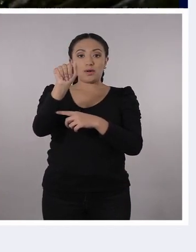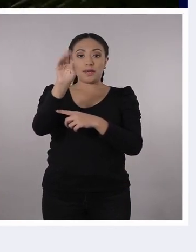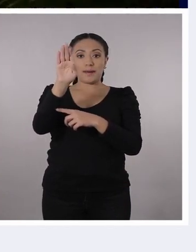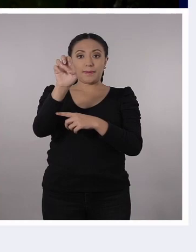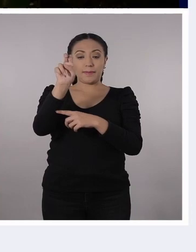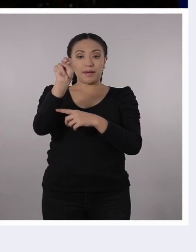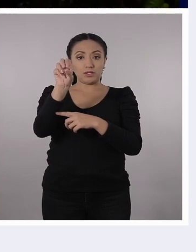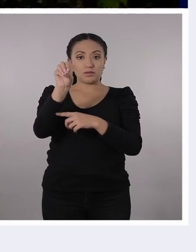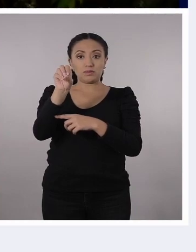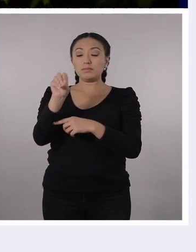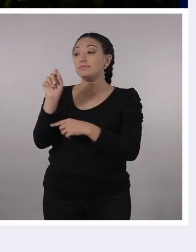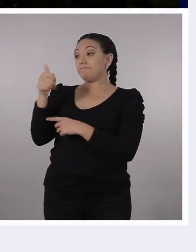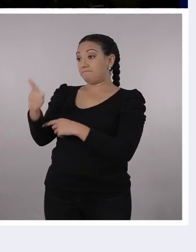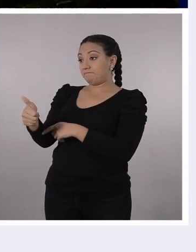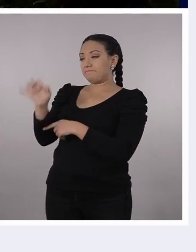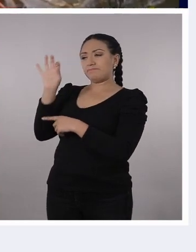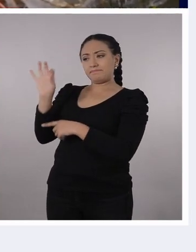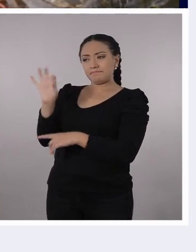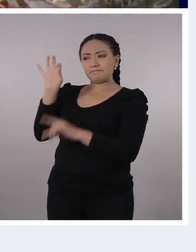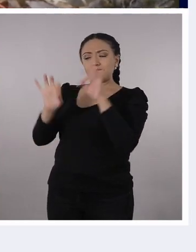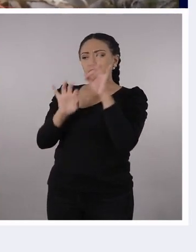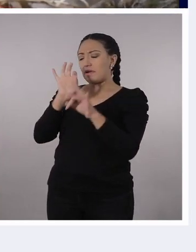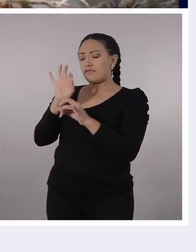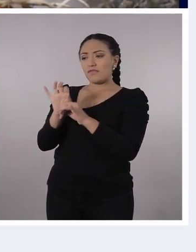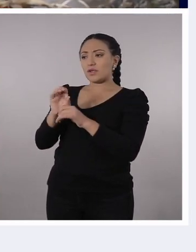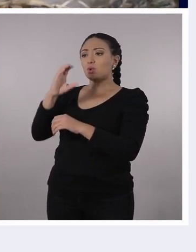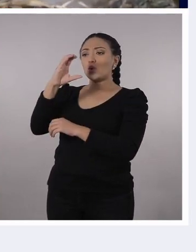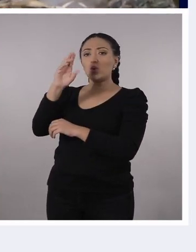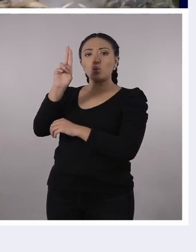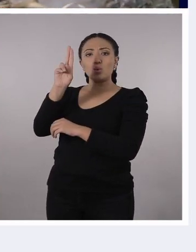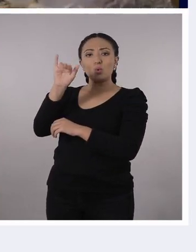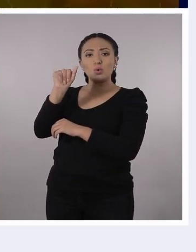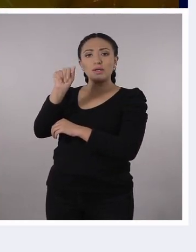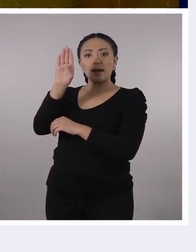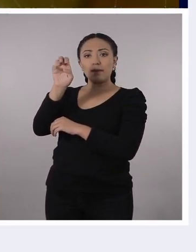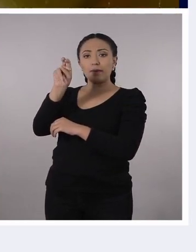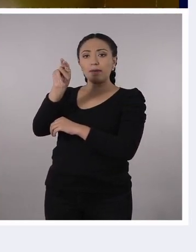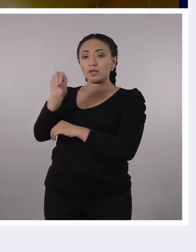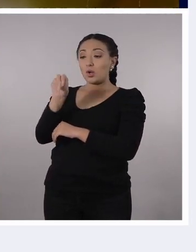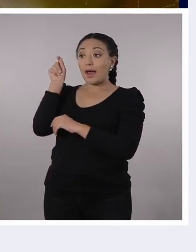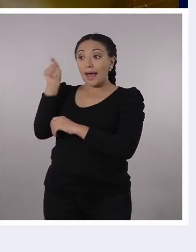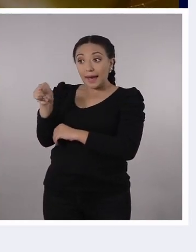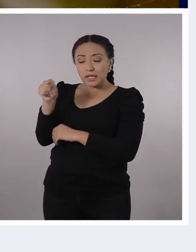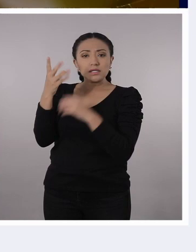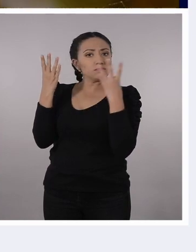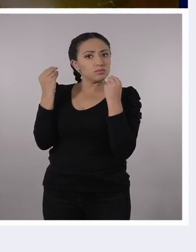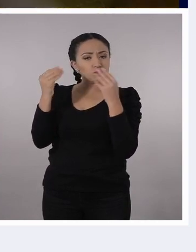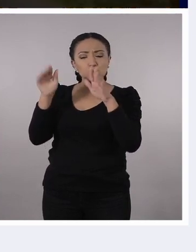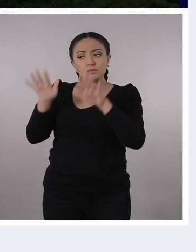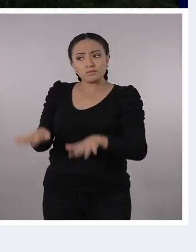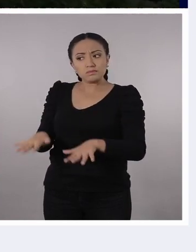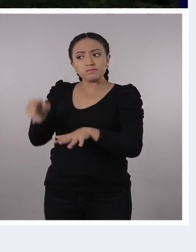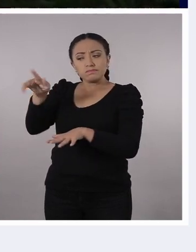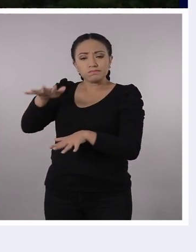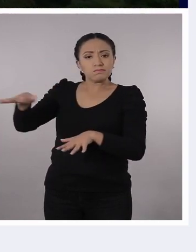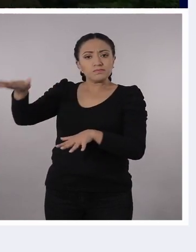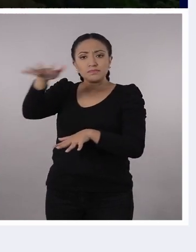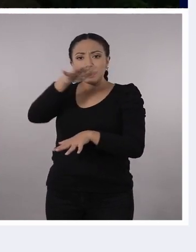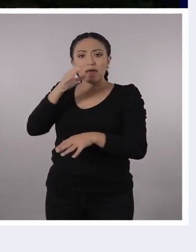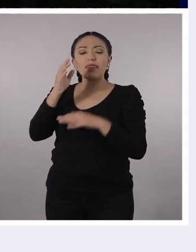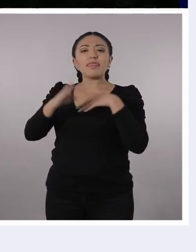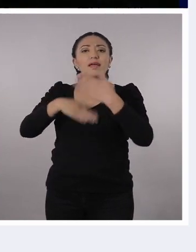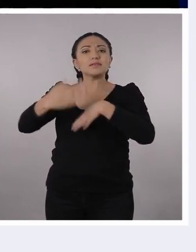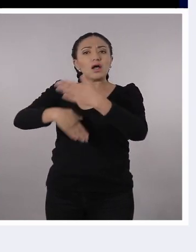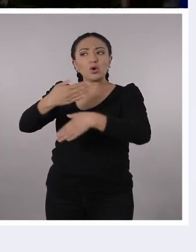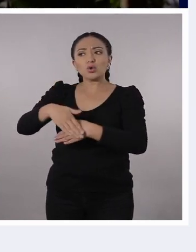Perfecto. La reserva del Cuyabeno, muy importante. Hay muchos programas que fomentan el desarrollo sostenible de estas zonas precisamente